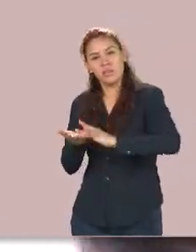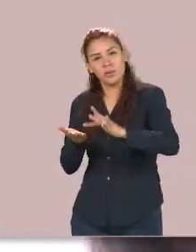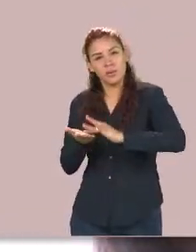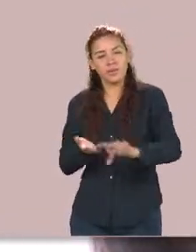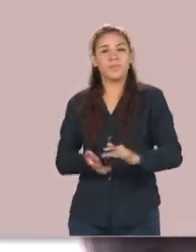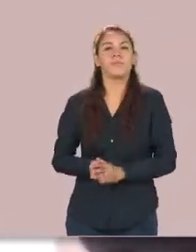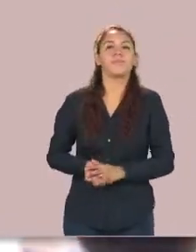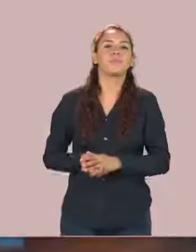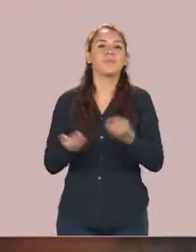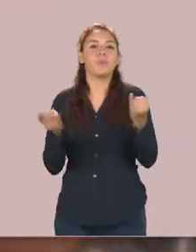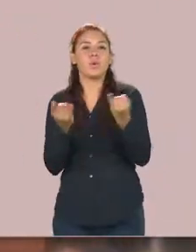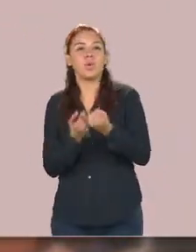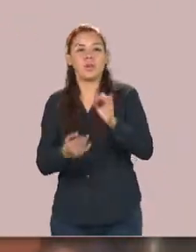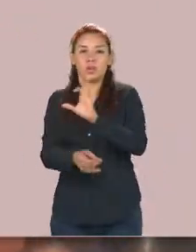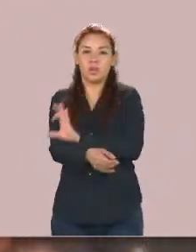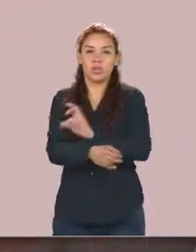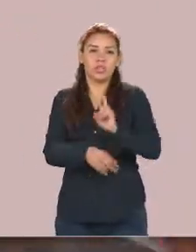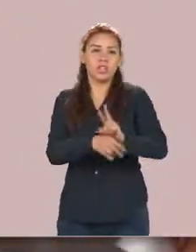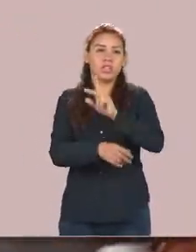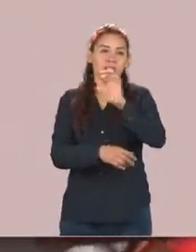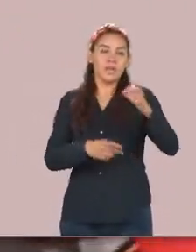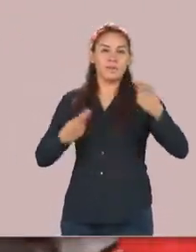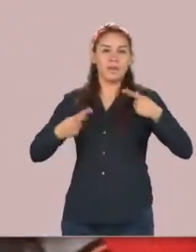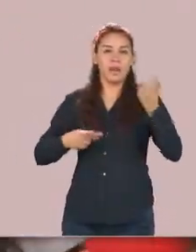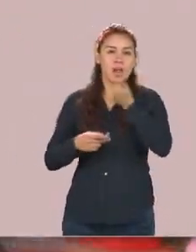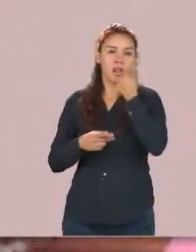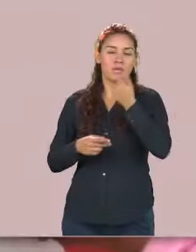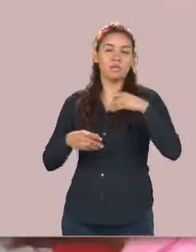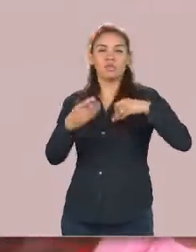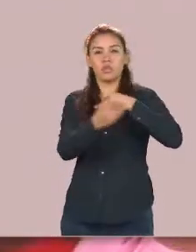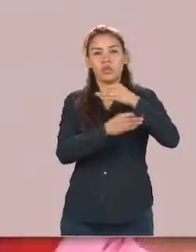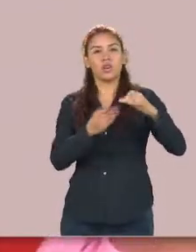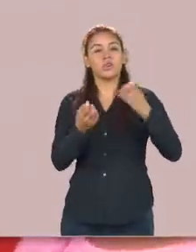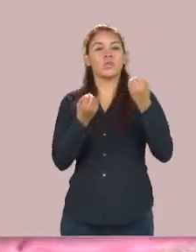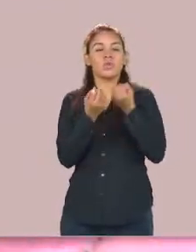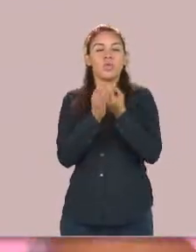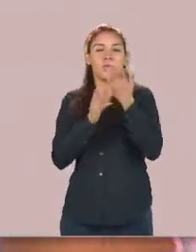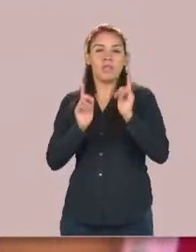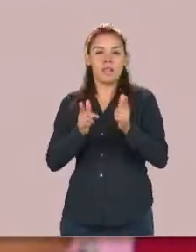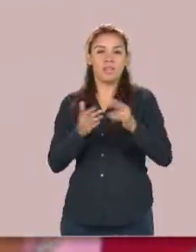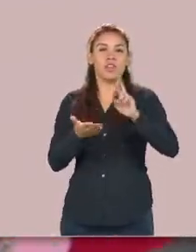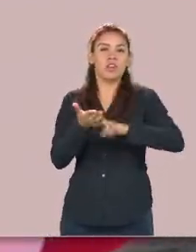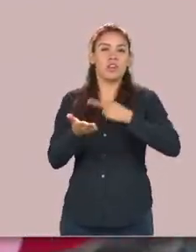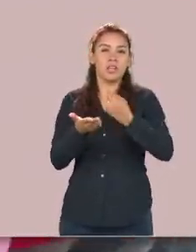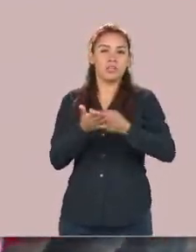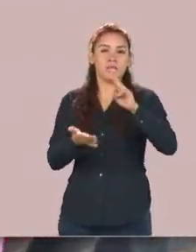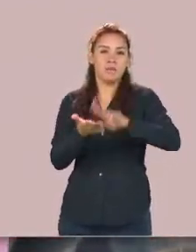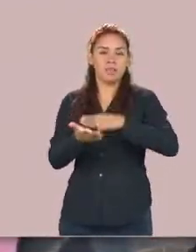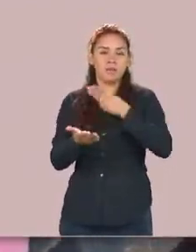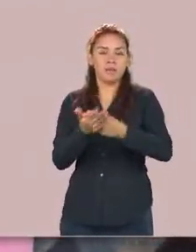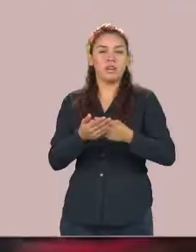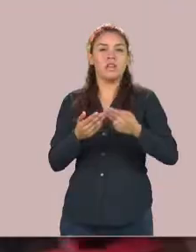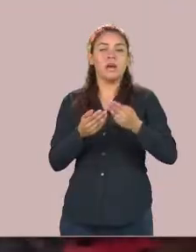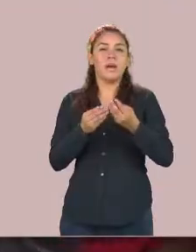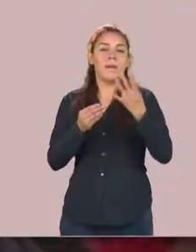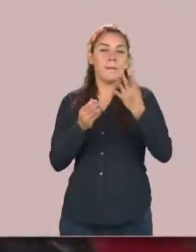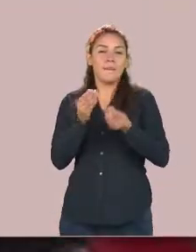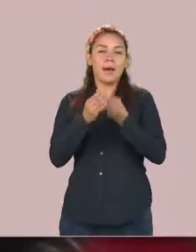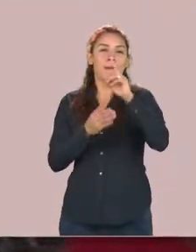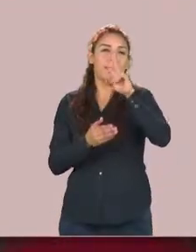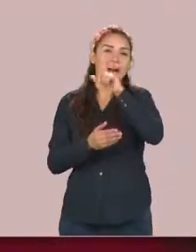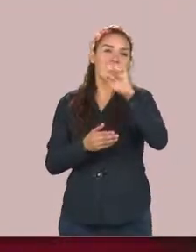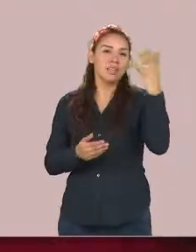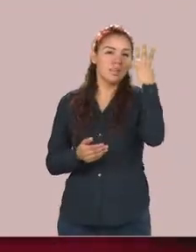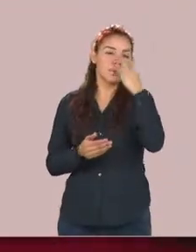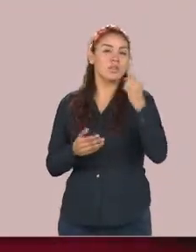Dirección de Participación Estudiantil, los planteles de la UAT en Nuevo Laredo, Reynosa, Matamoros, Vallehermoso, Río Bravo, Victoria,